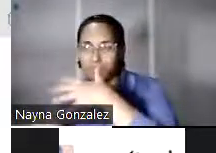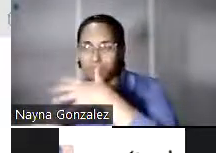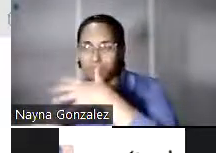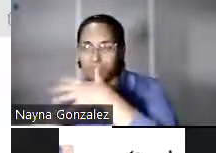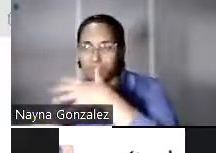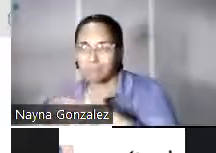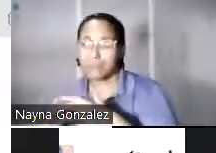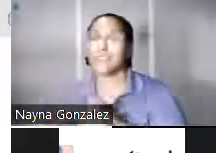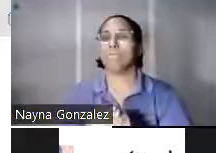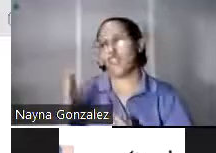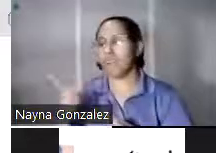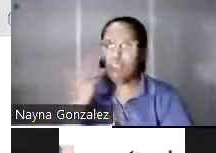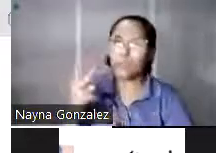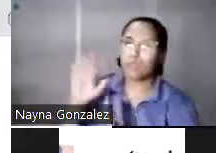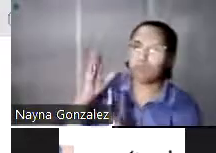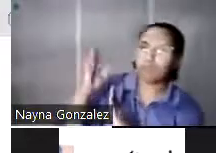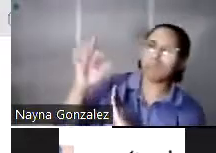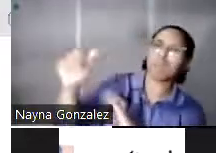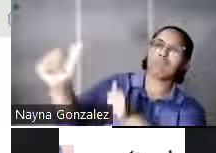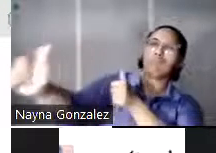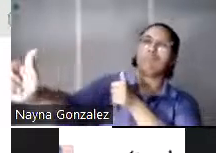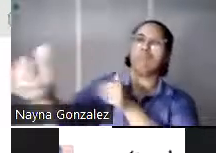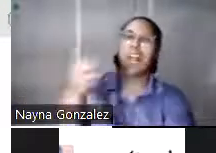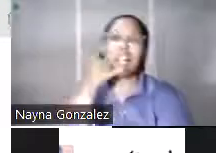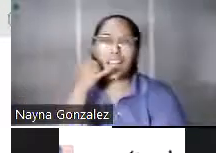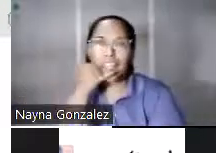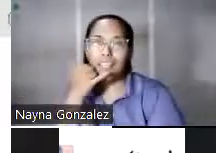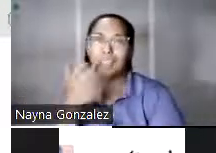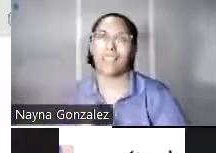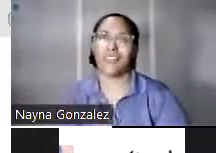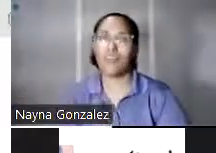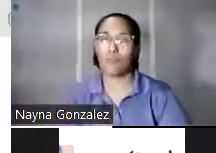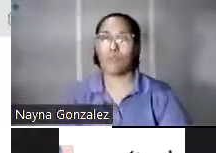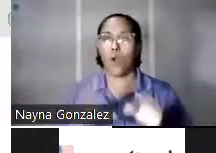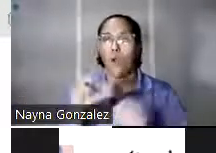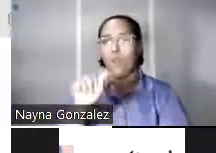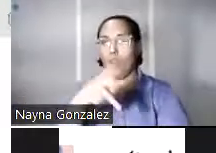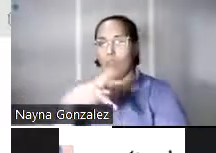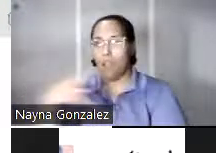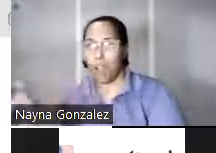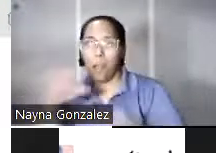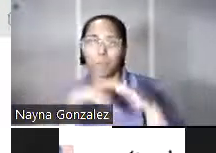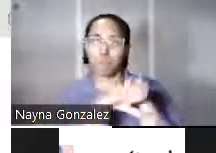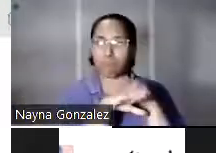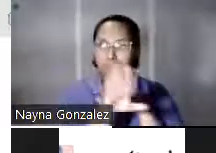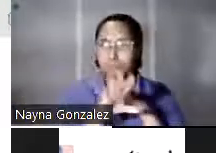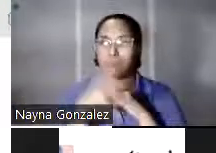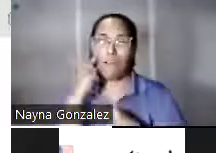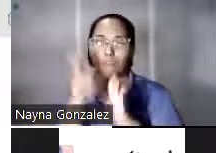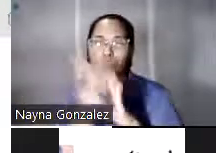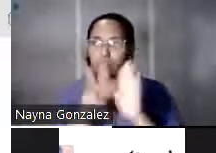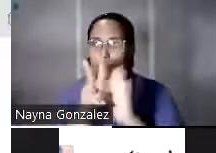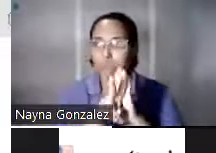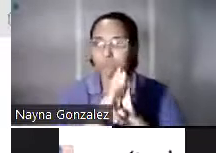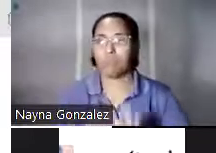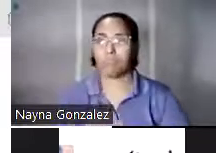se percibía en el horizonte. El teléfono celular con sus aplicaciones para acceder a